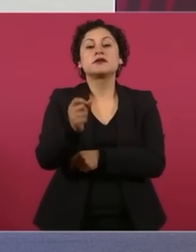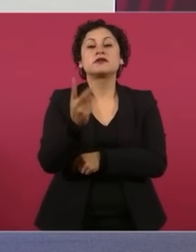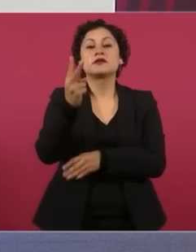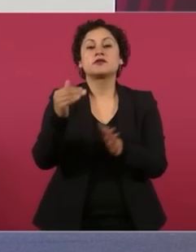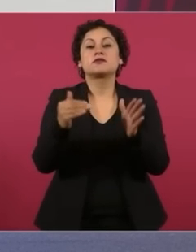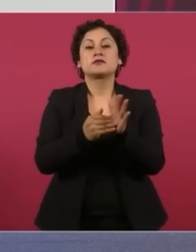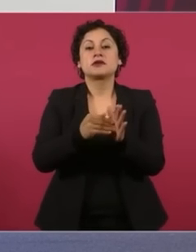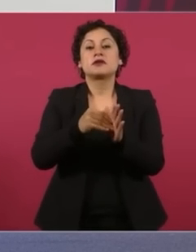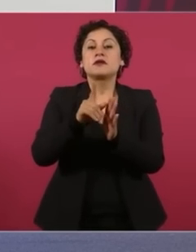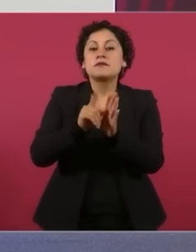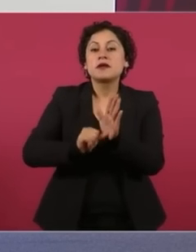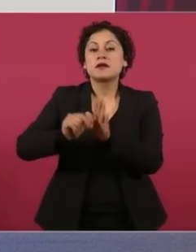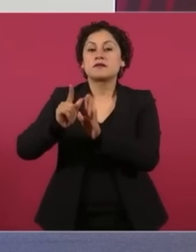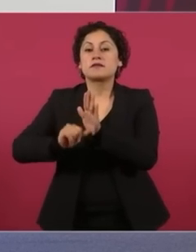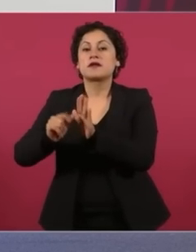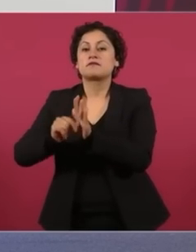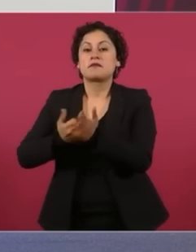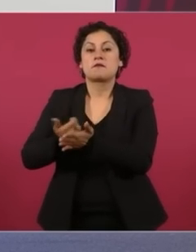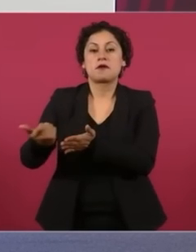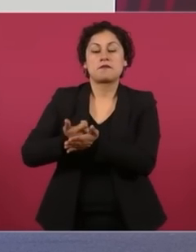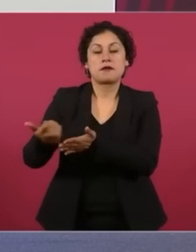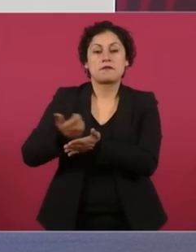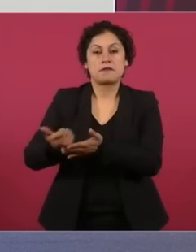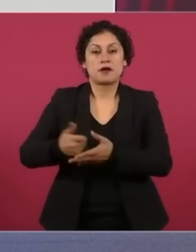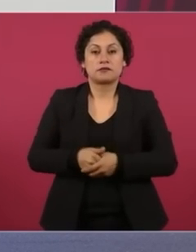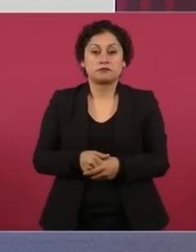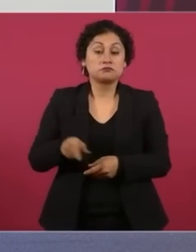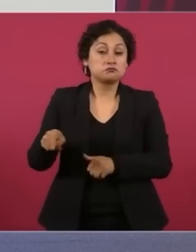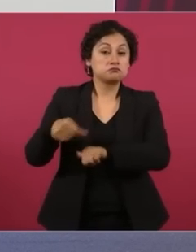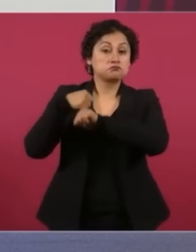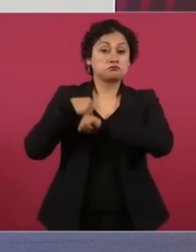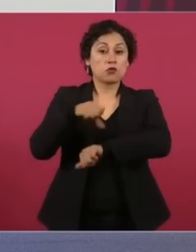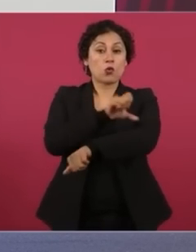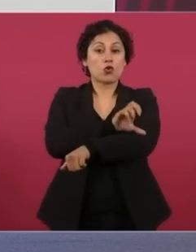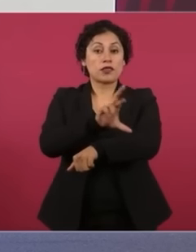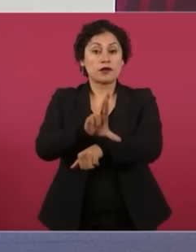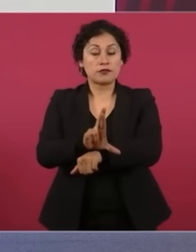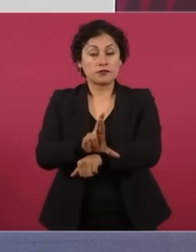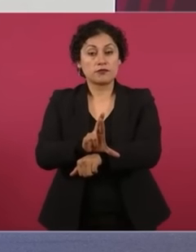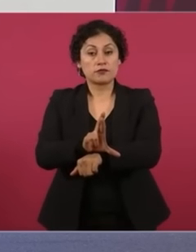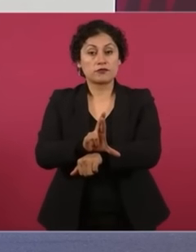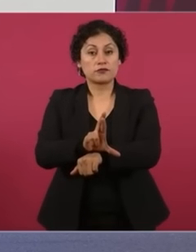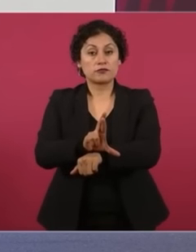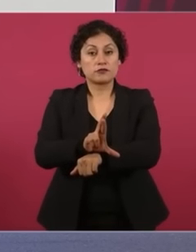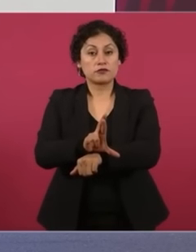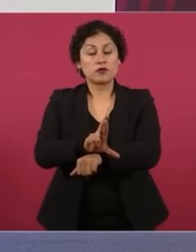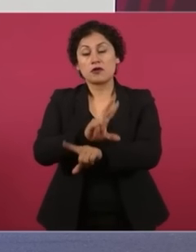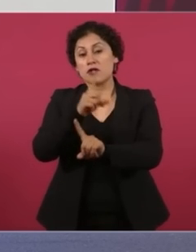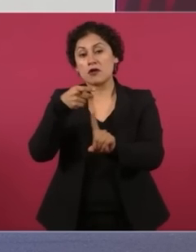Es el coordinador de